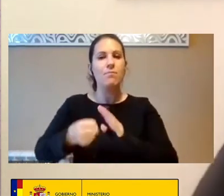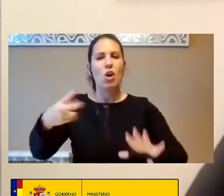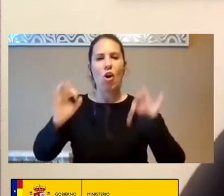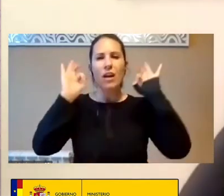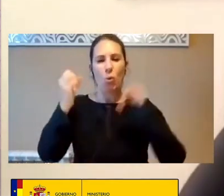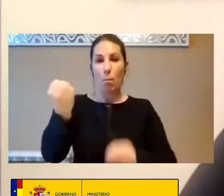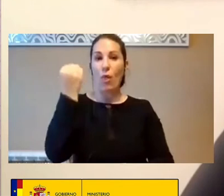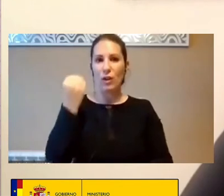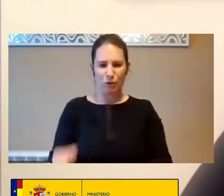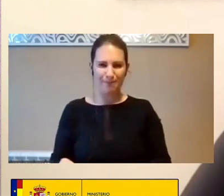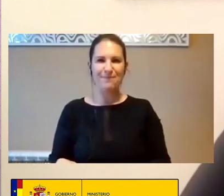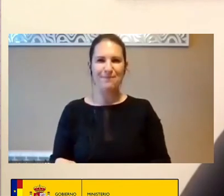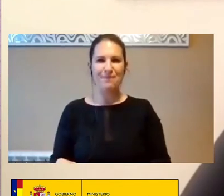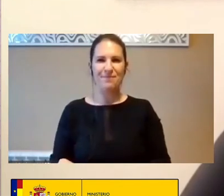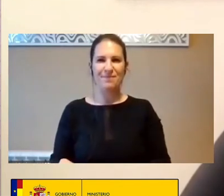Jornada